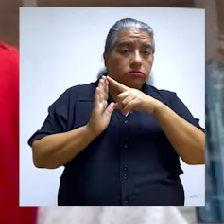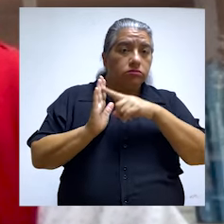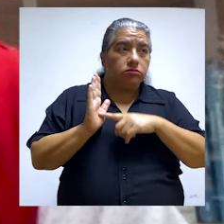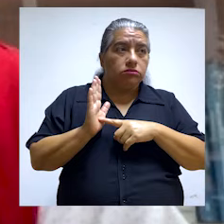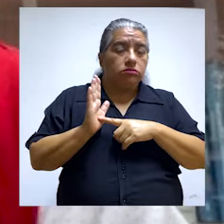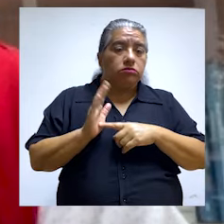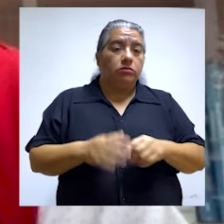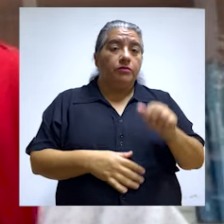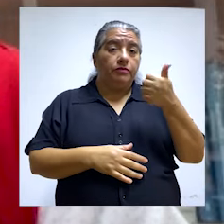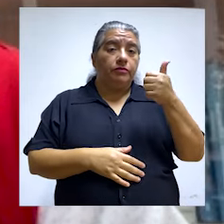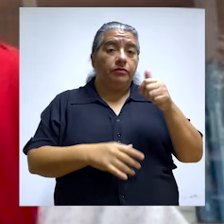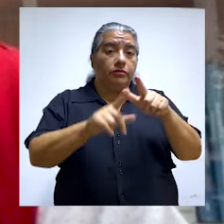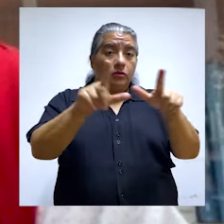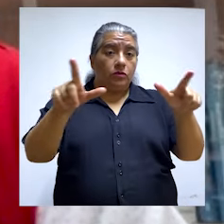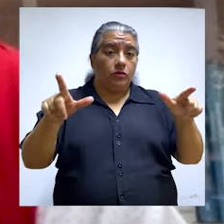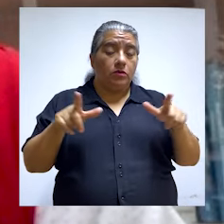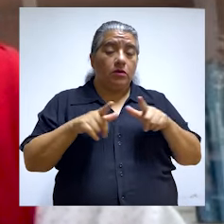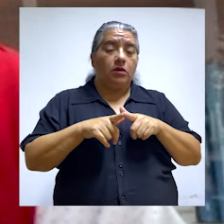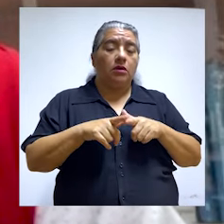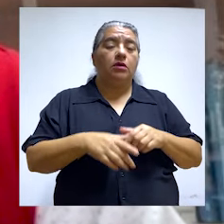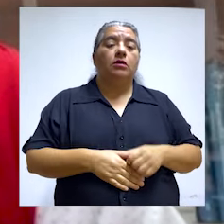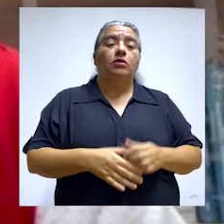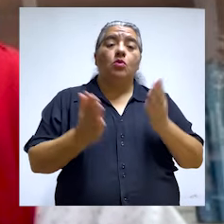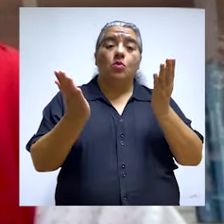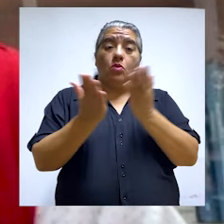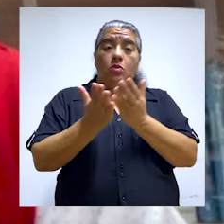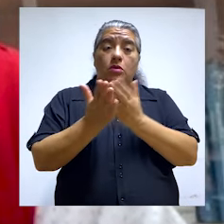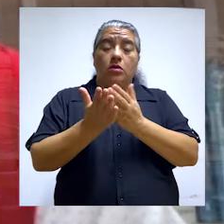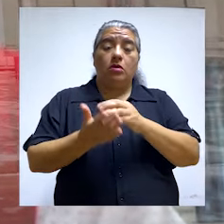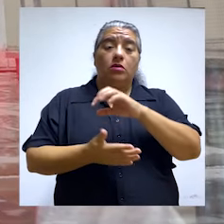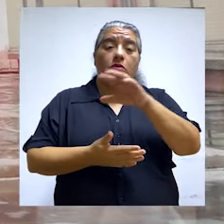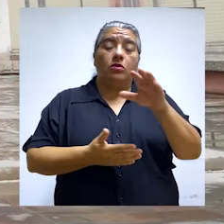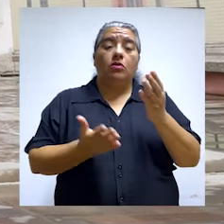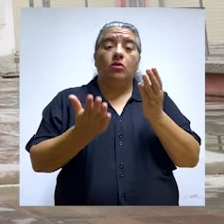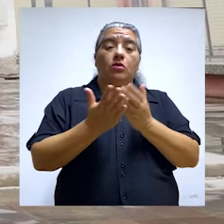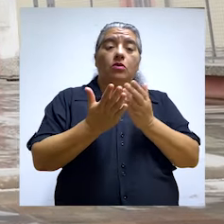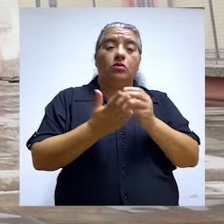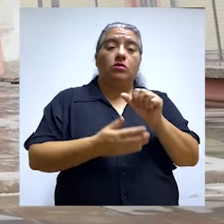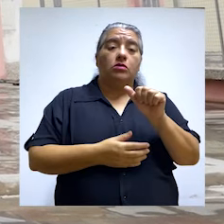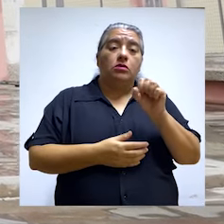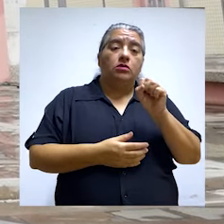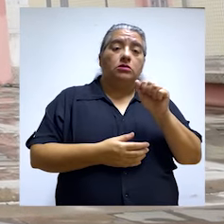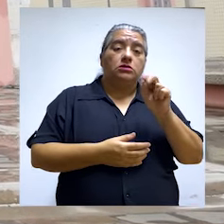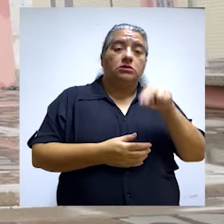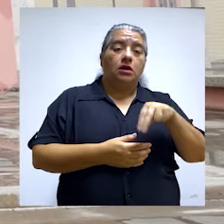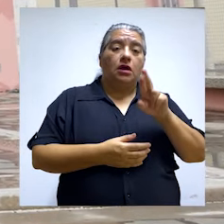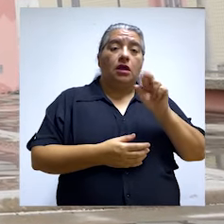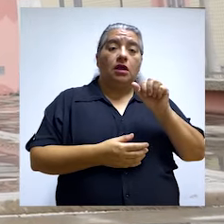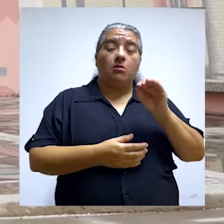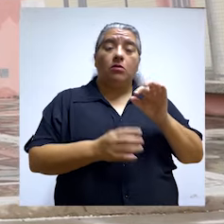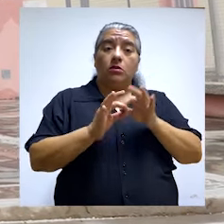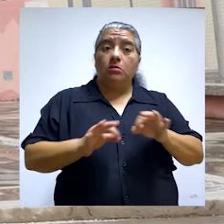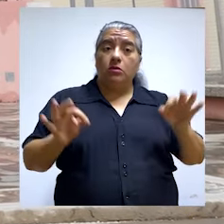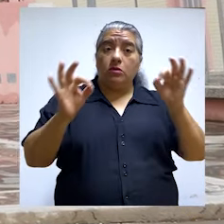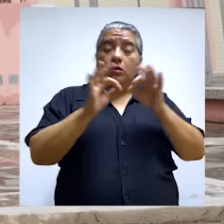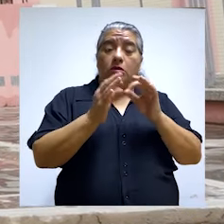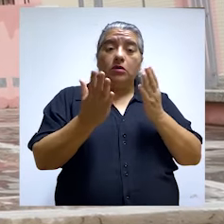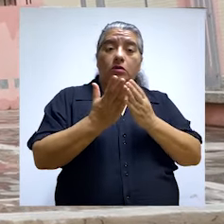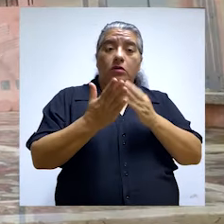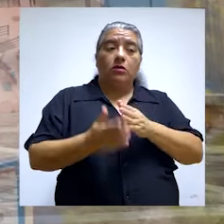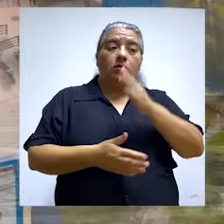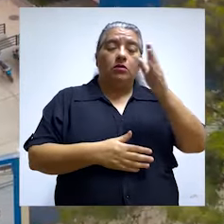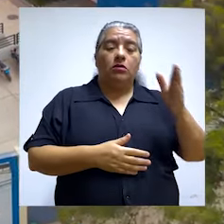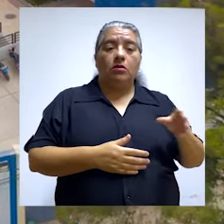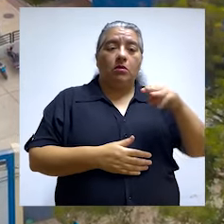maestro, son 10 sedes. Están instituciones educativas, como es del Colegio San Ramón, un colegio emblemático,